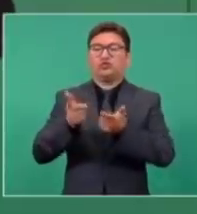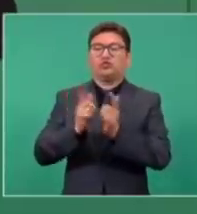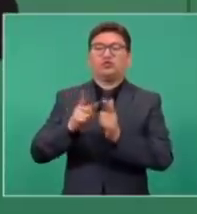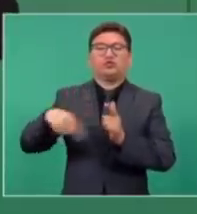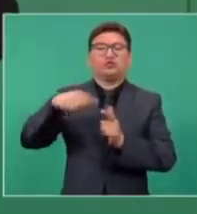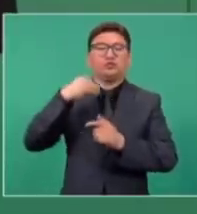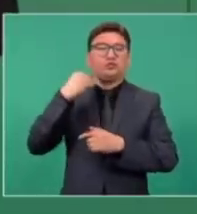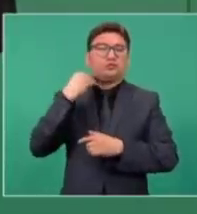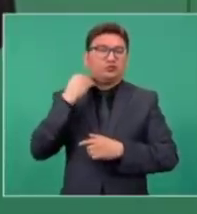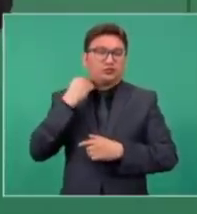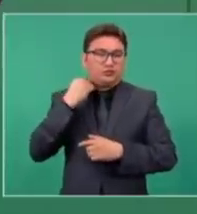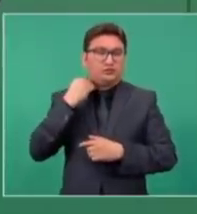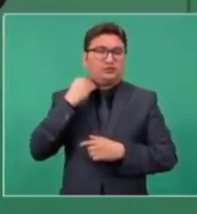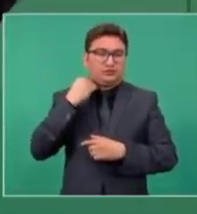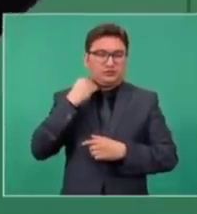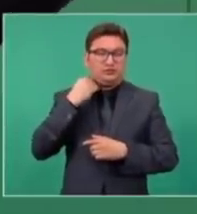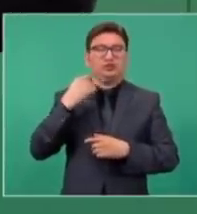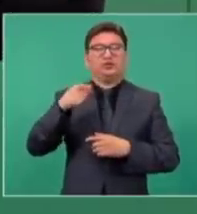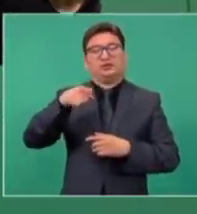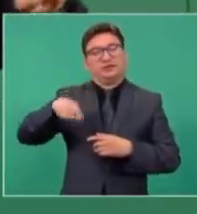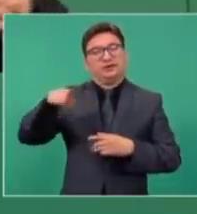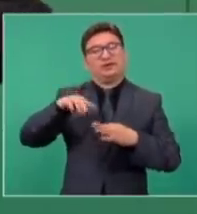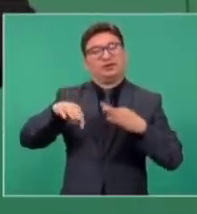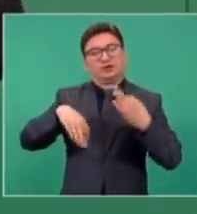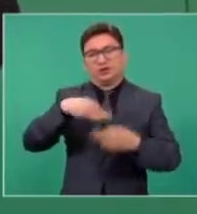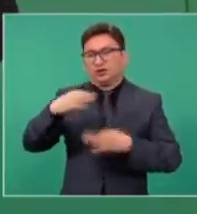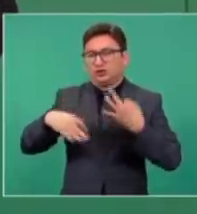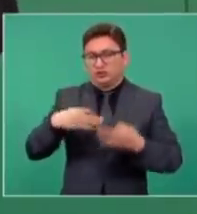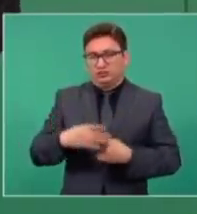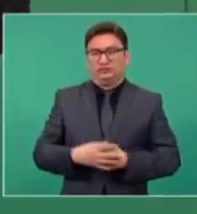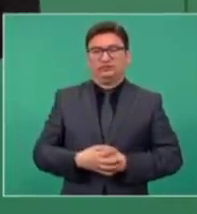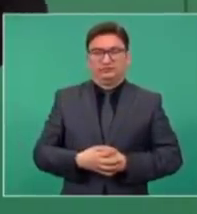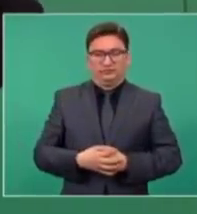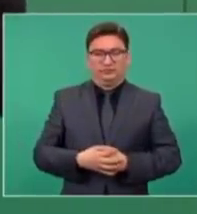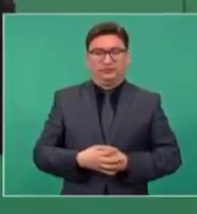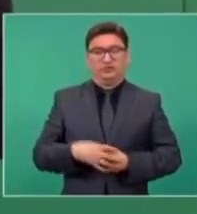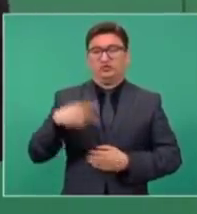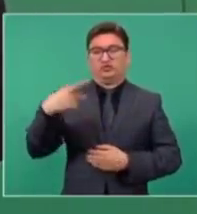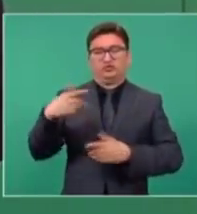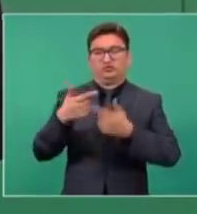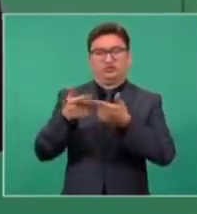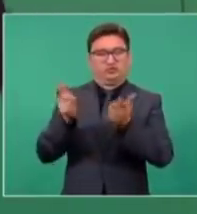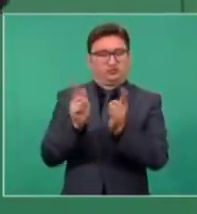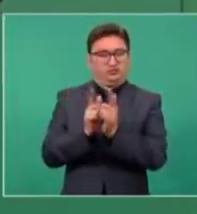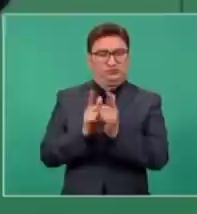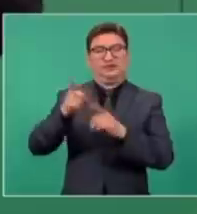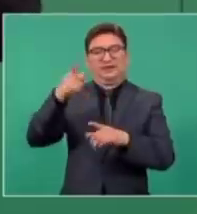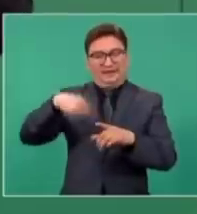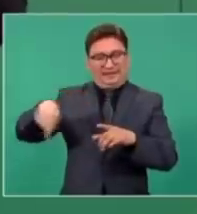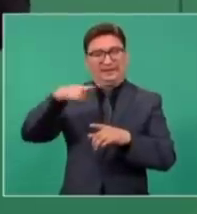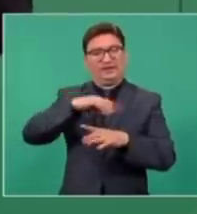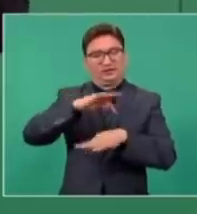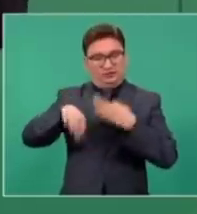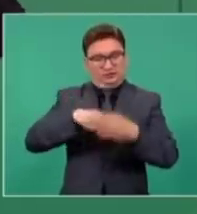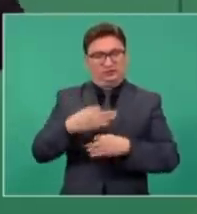y todo ese grupo, toda esa esfera.